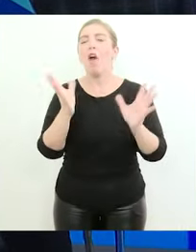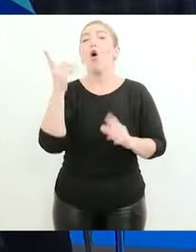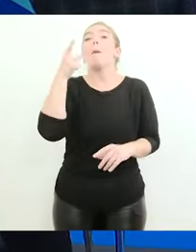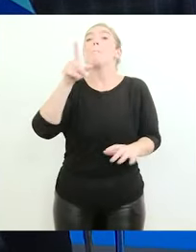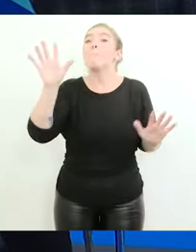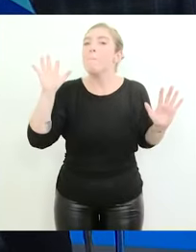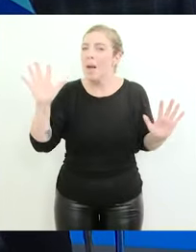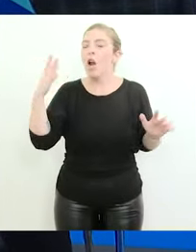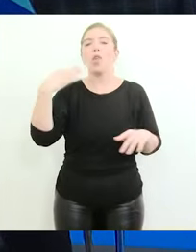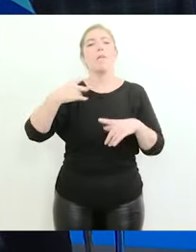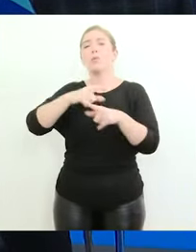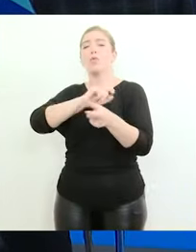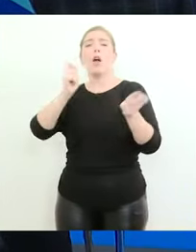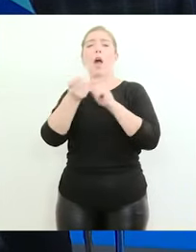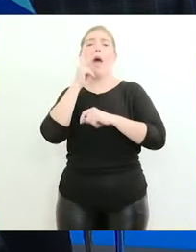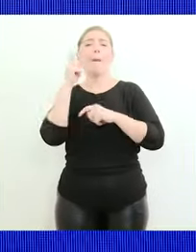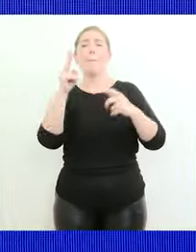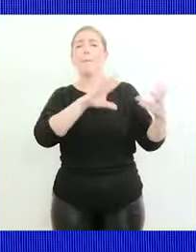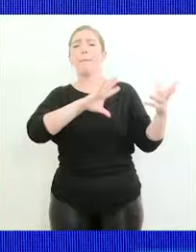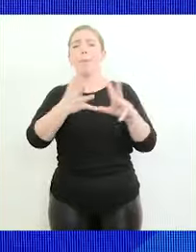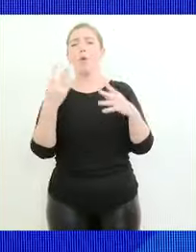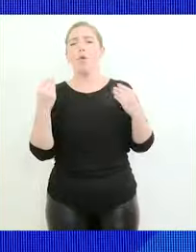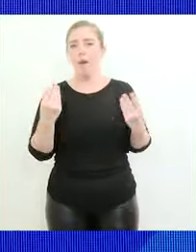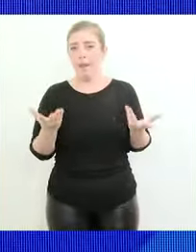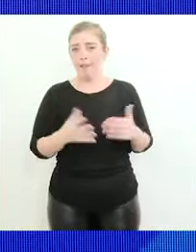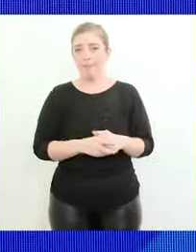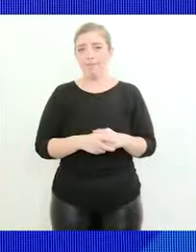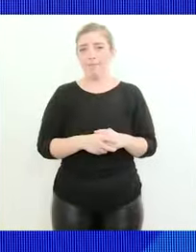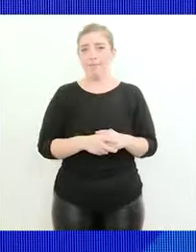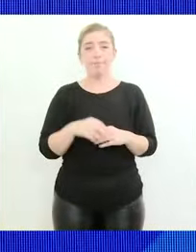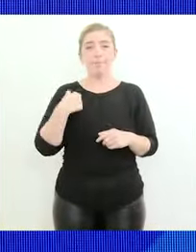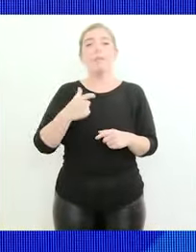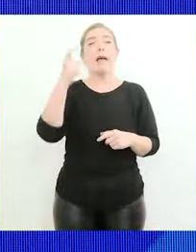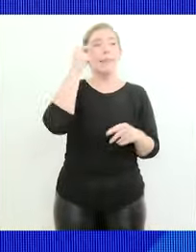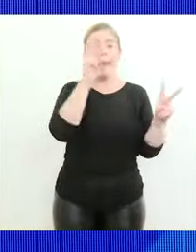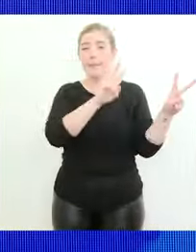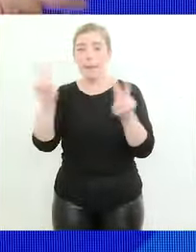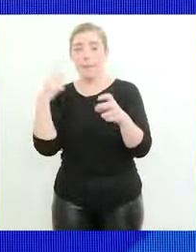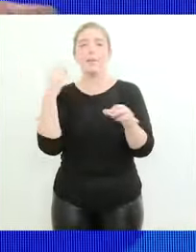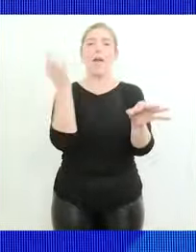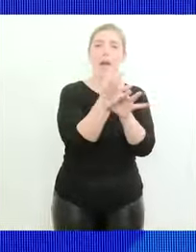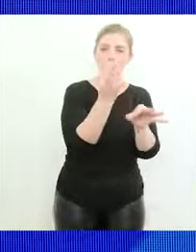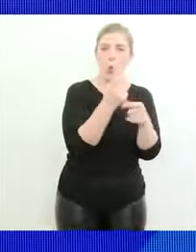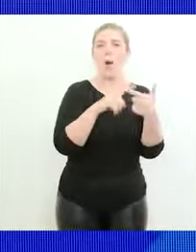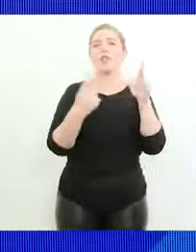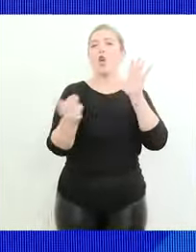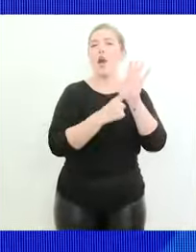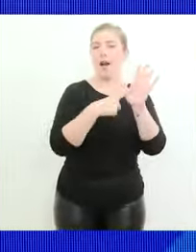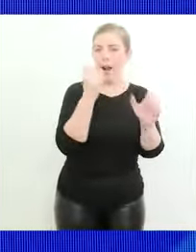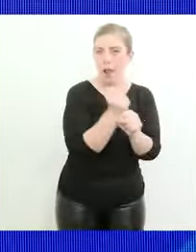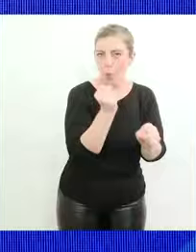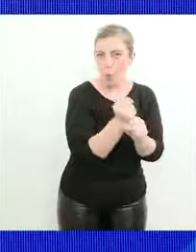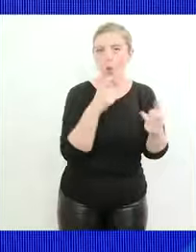partir de un cambio de paradigma que es che en estos 10 temas educación reglas laborales